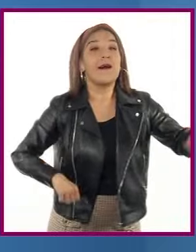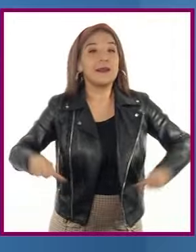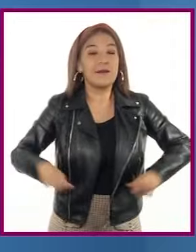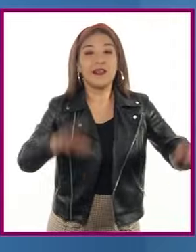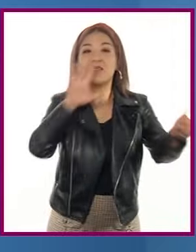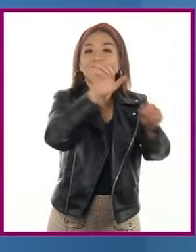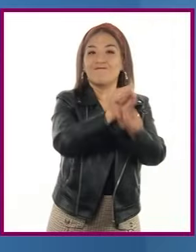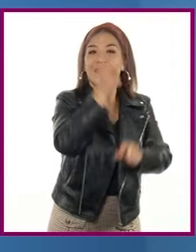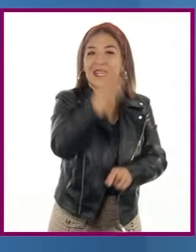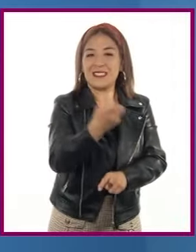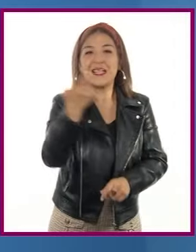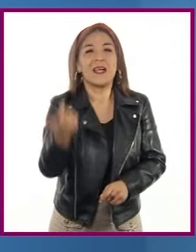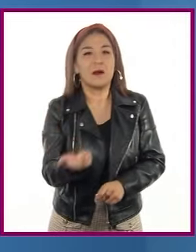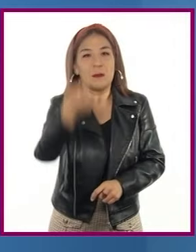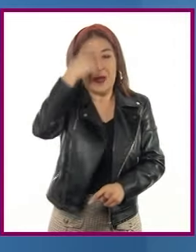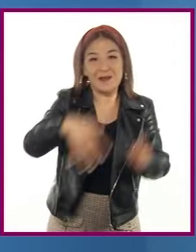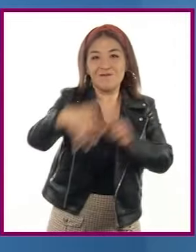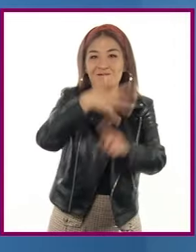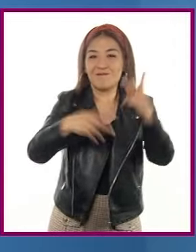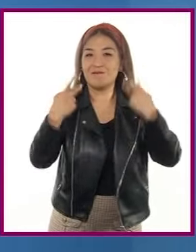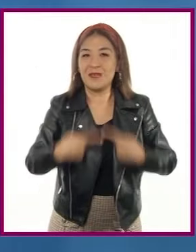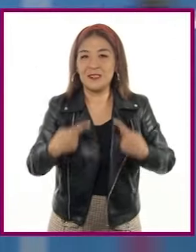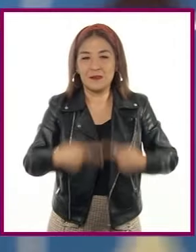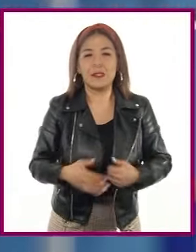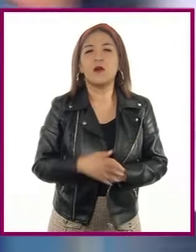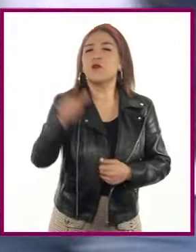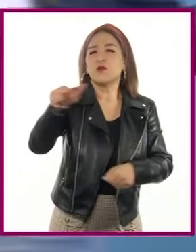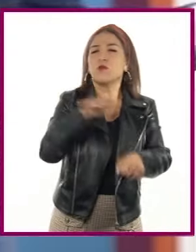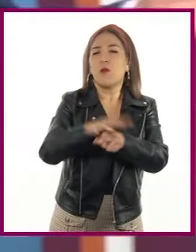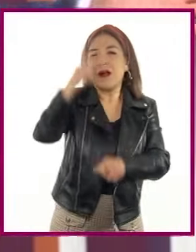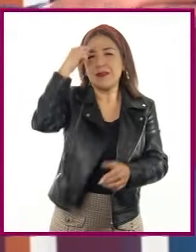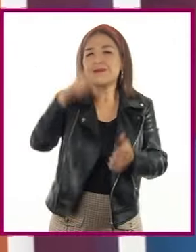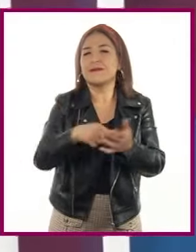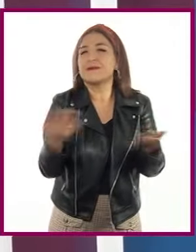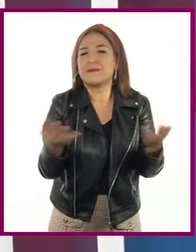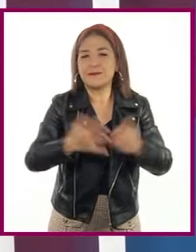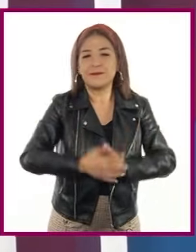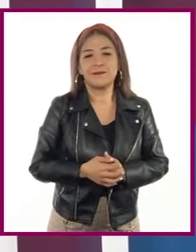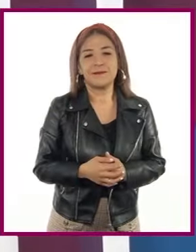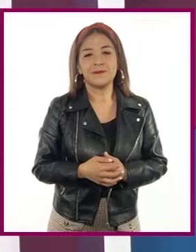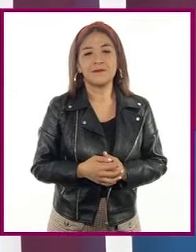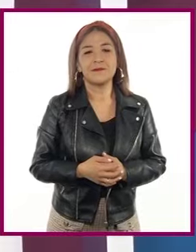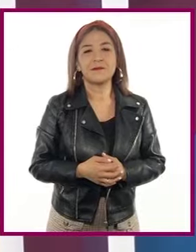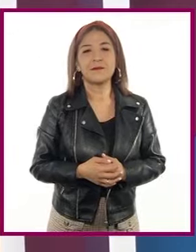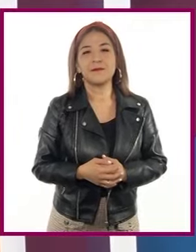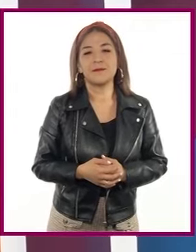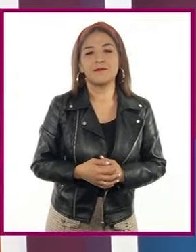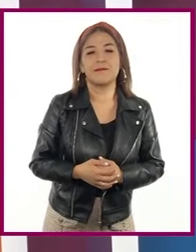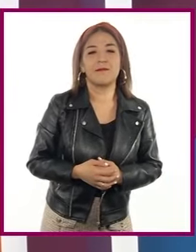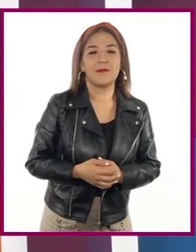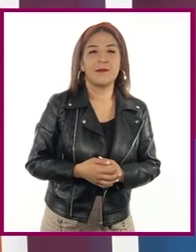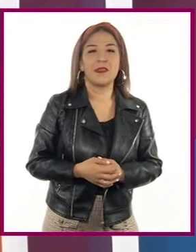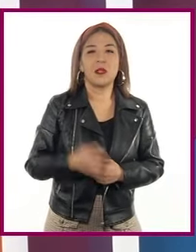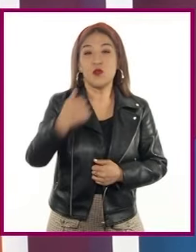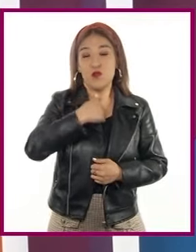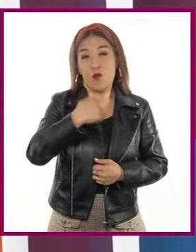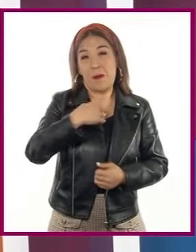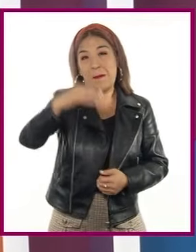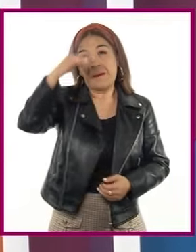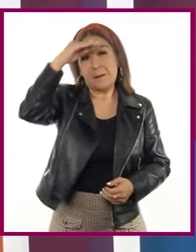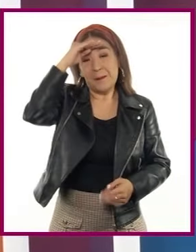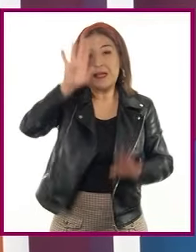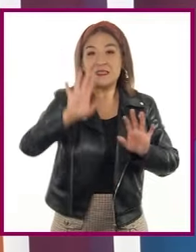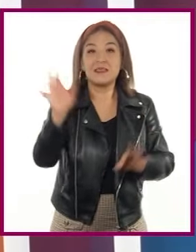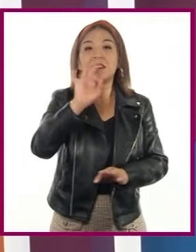se enfrenta la población. ¿Cuáles crees que sean, Nadia? Pienso que están relacionados con las fuentes de empleo que